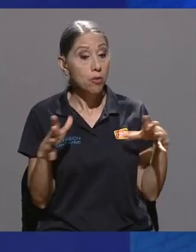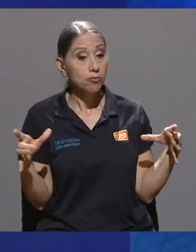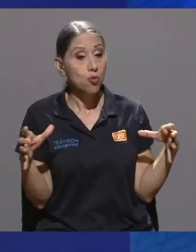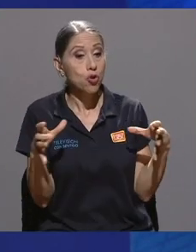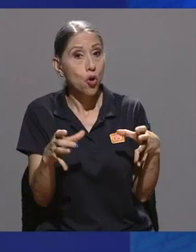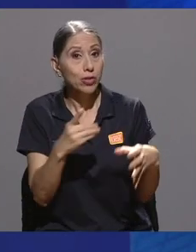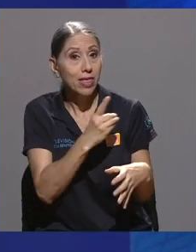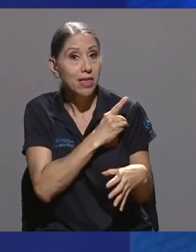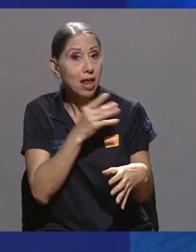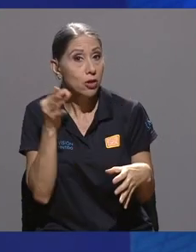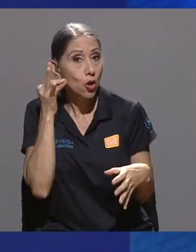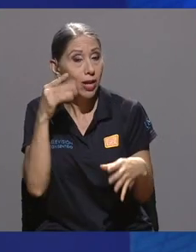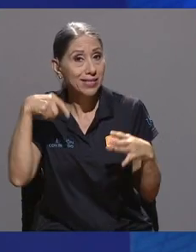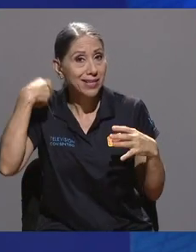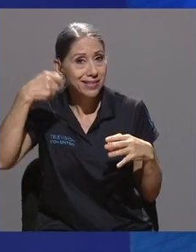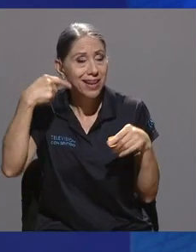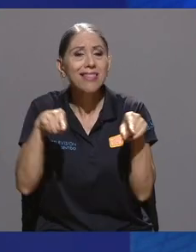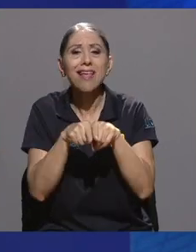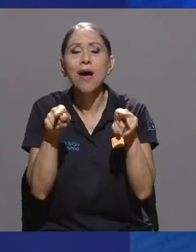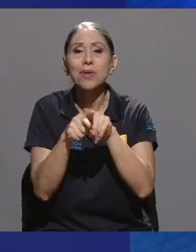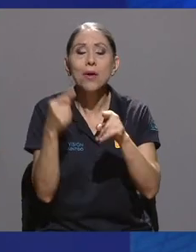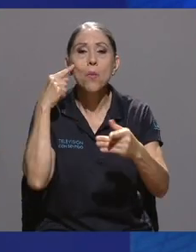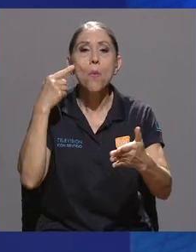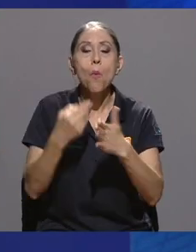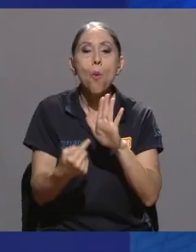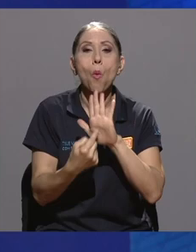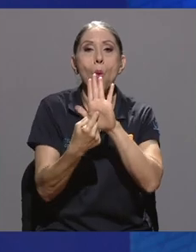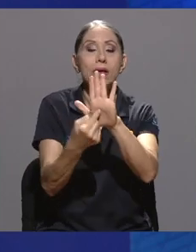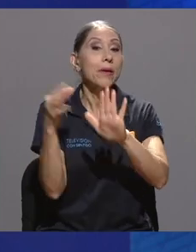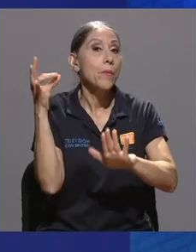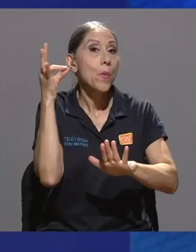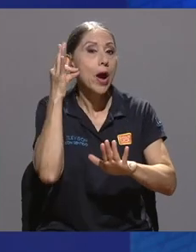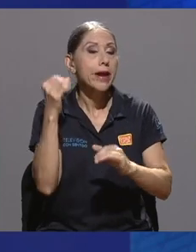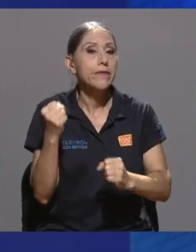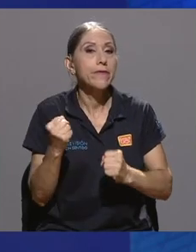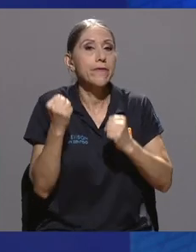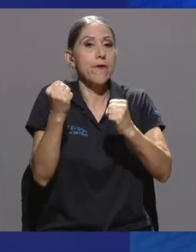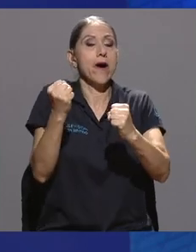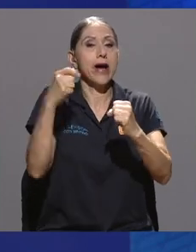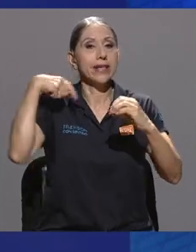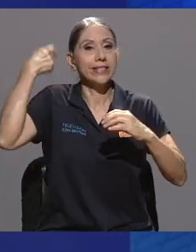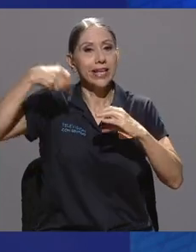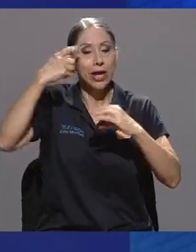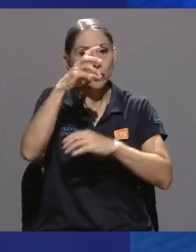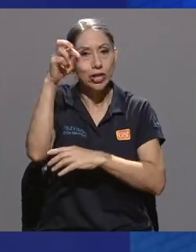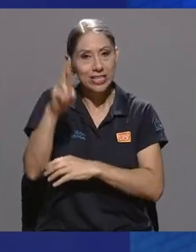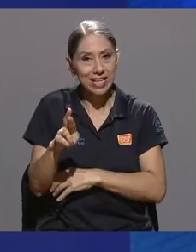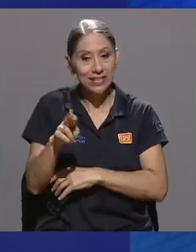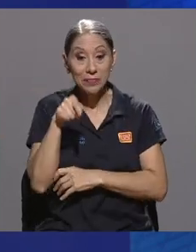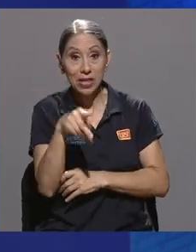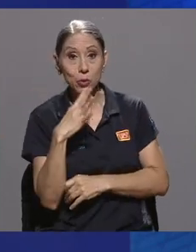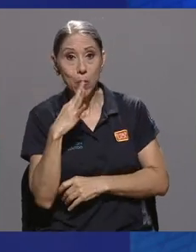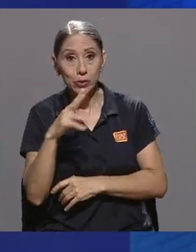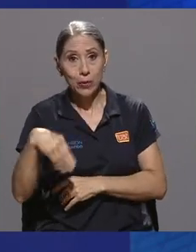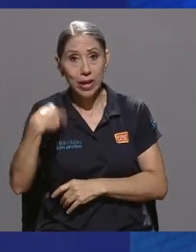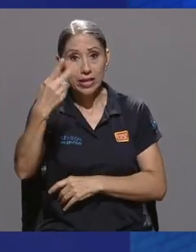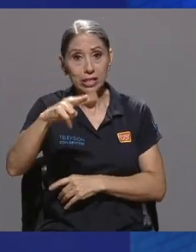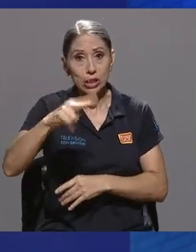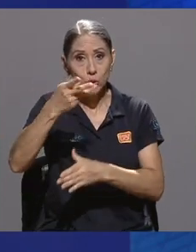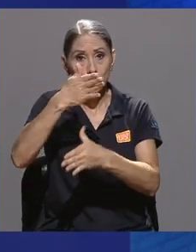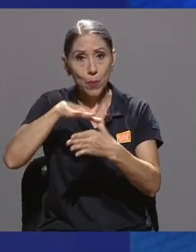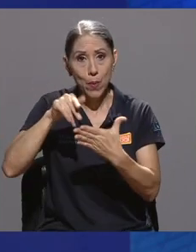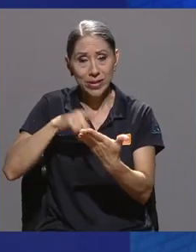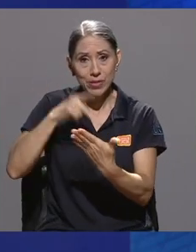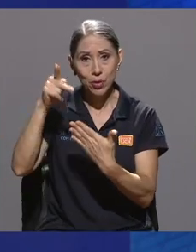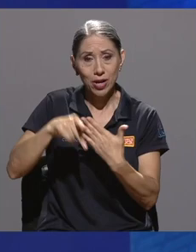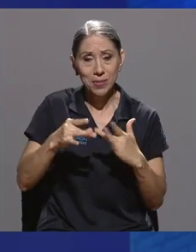cine también habla de la fuerza que tiene la mujer en el cine costarricense y ese es un tema que vamos a desarrollar en el segundo bloque